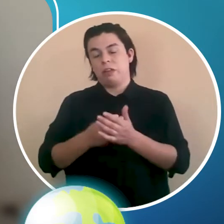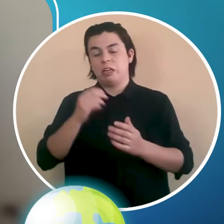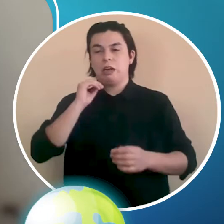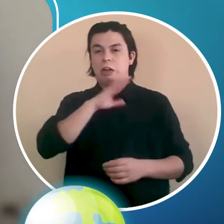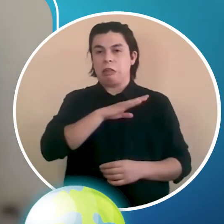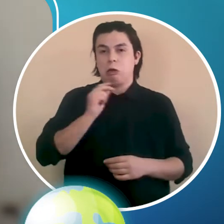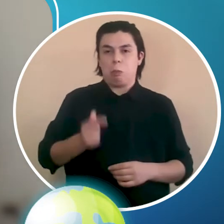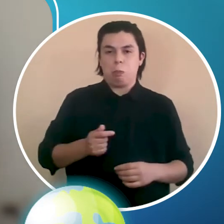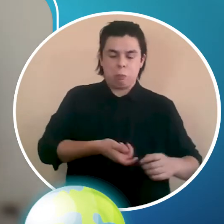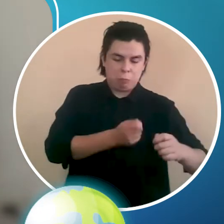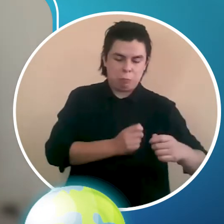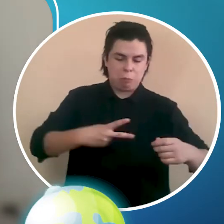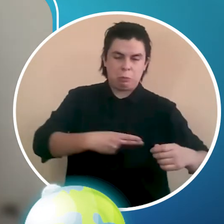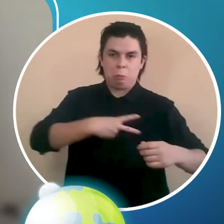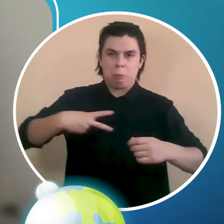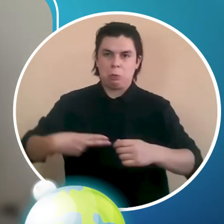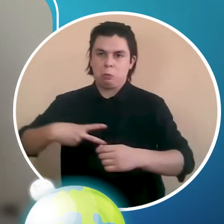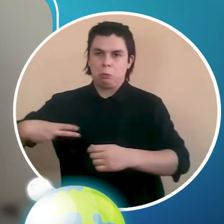Voy a recortar el tiro.